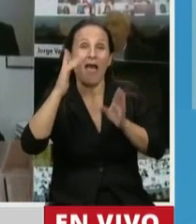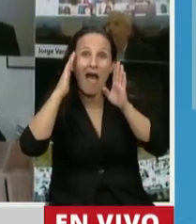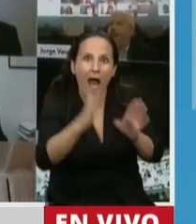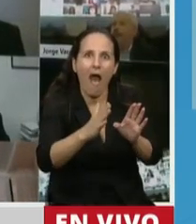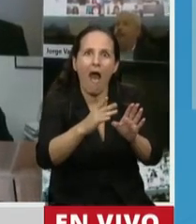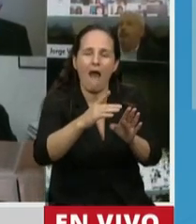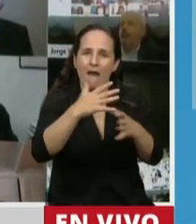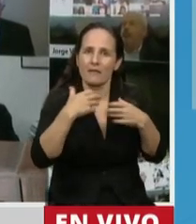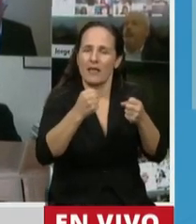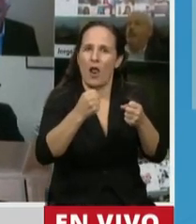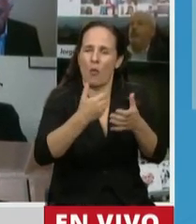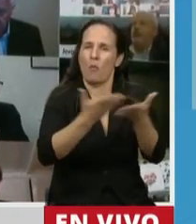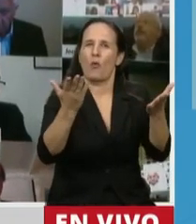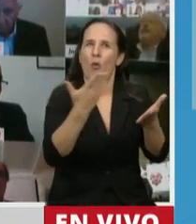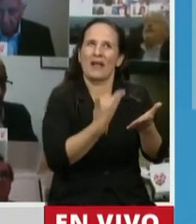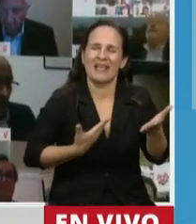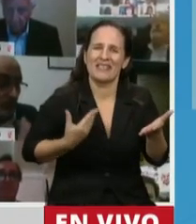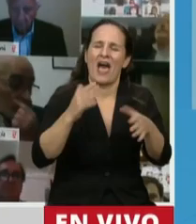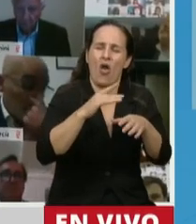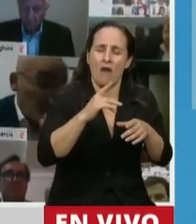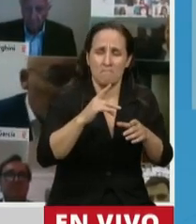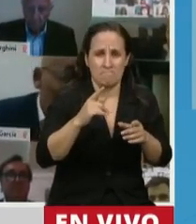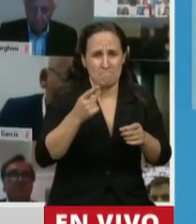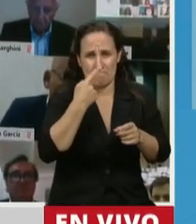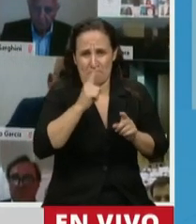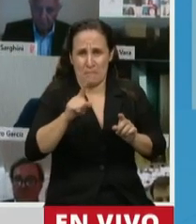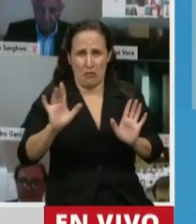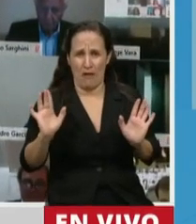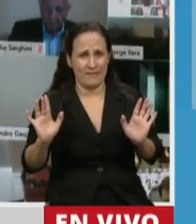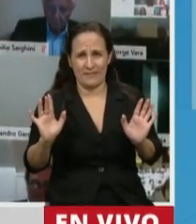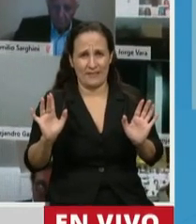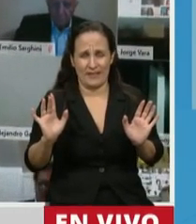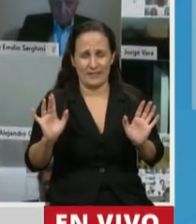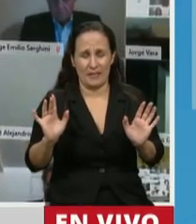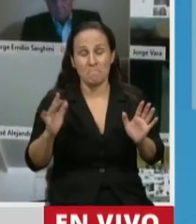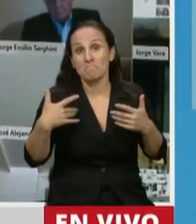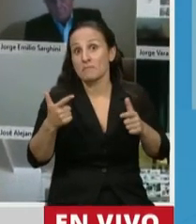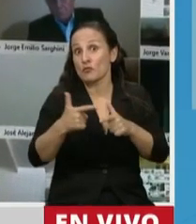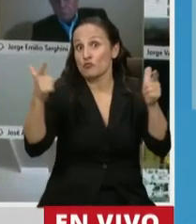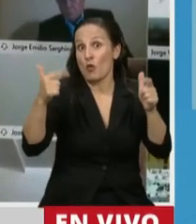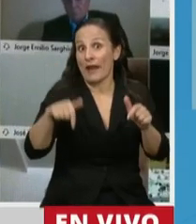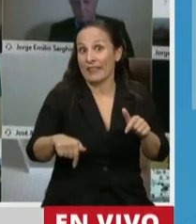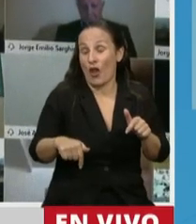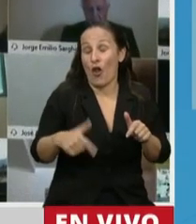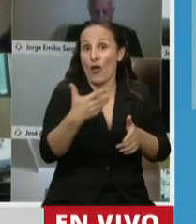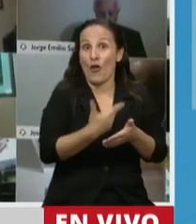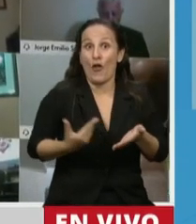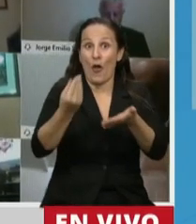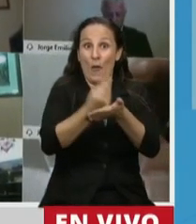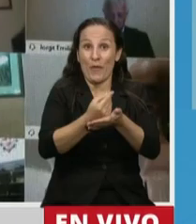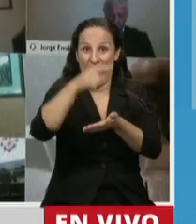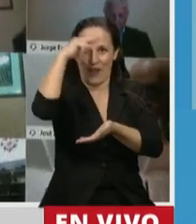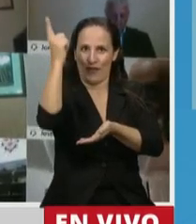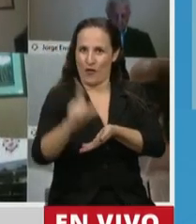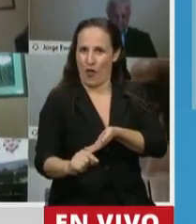pública. Pero bueno, por suerte, hoy tenemos un gobierno nacional que desde el primer momento